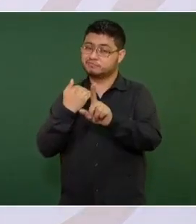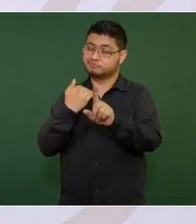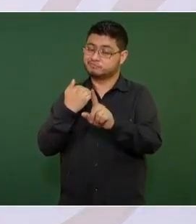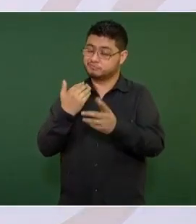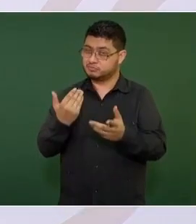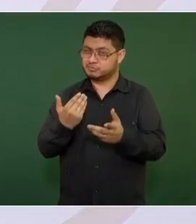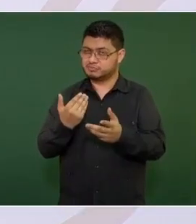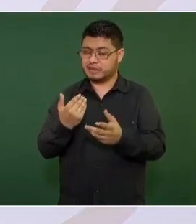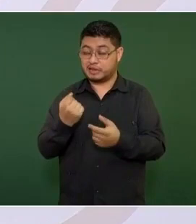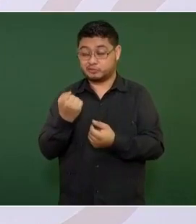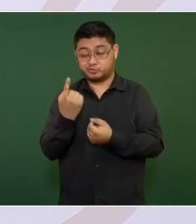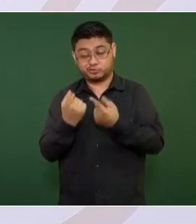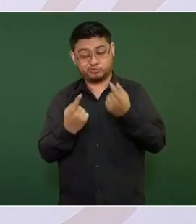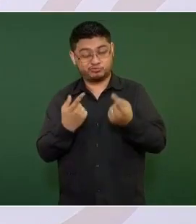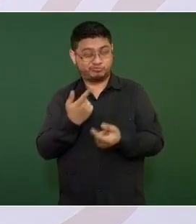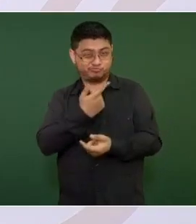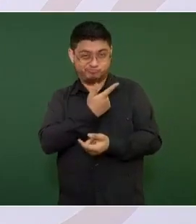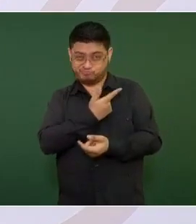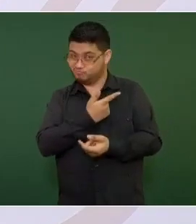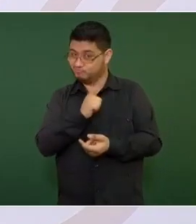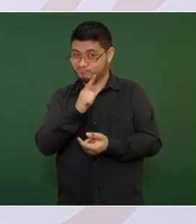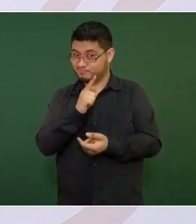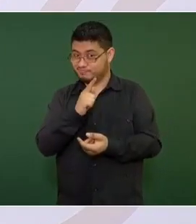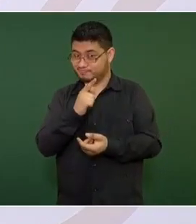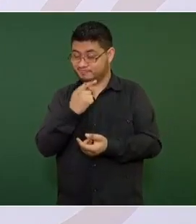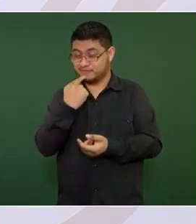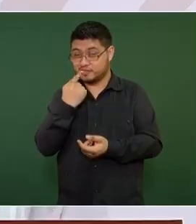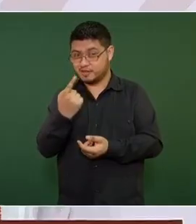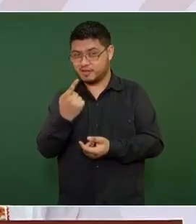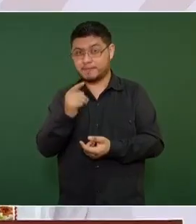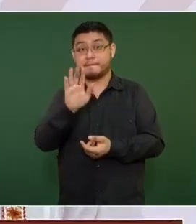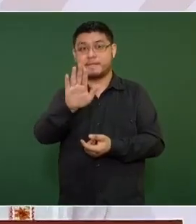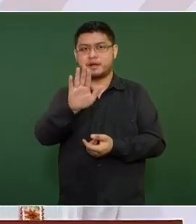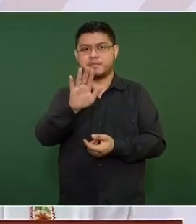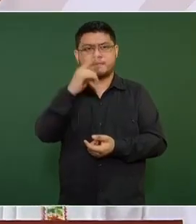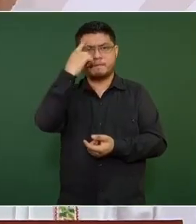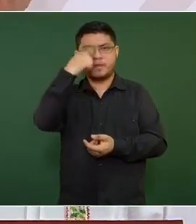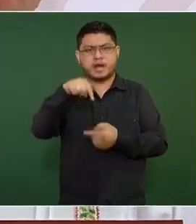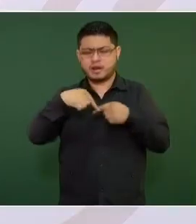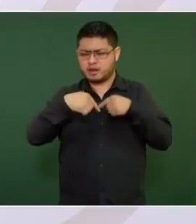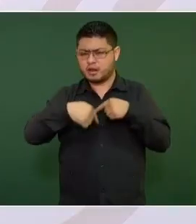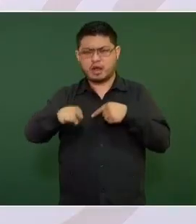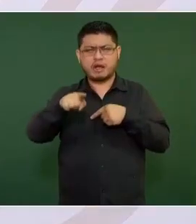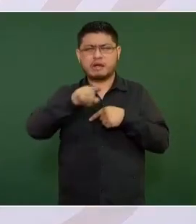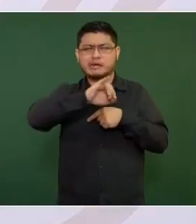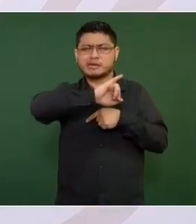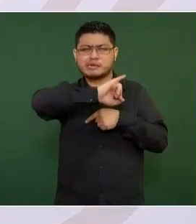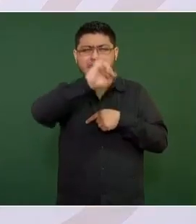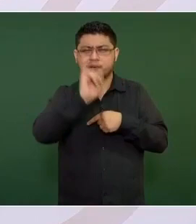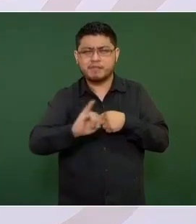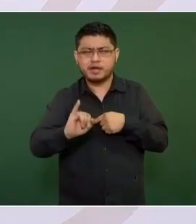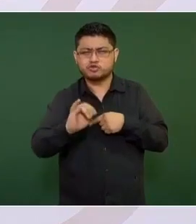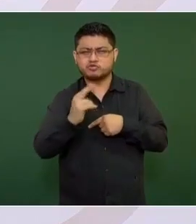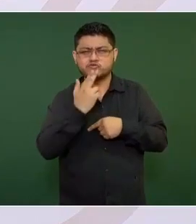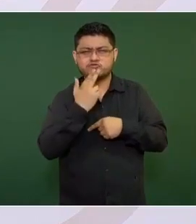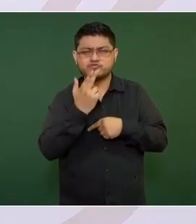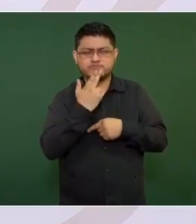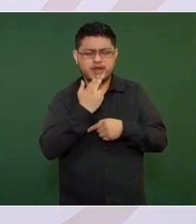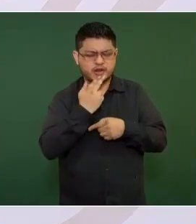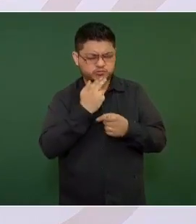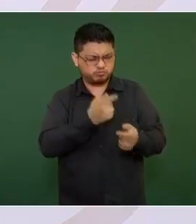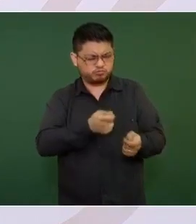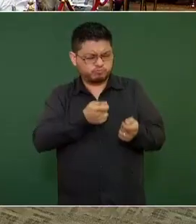para que no se repita, para que nunca más se use la fuerza bruta